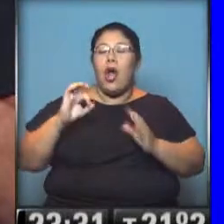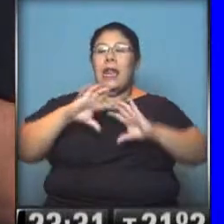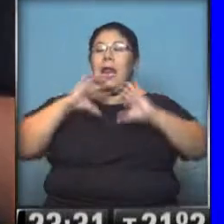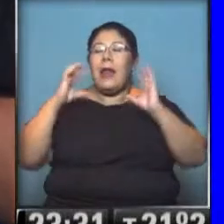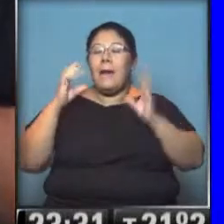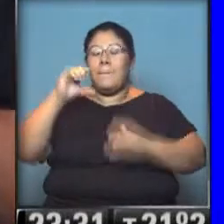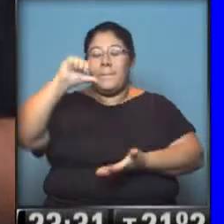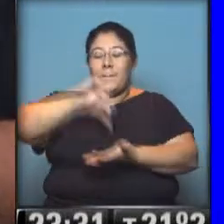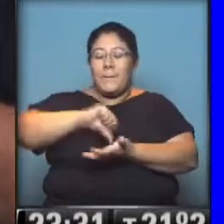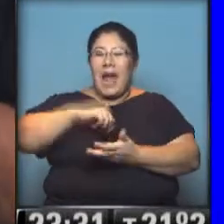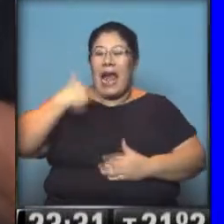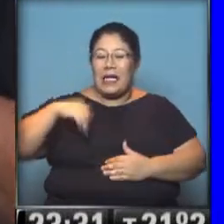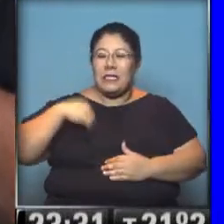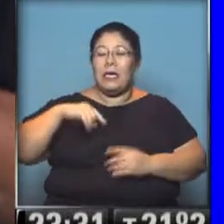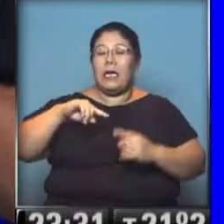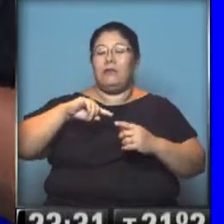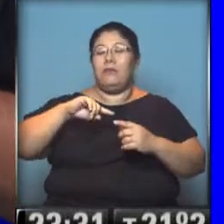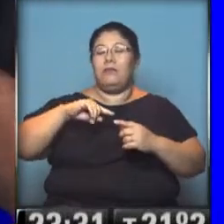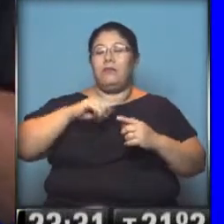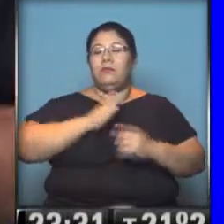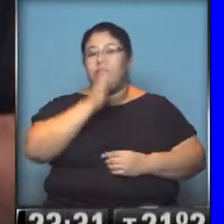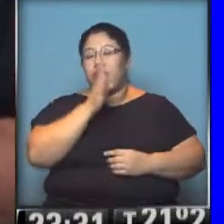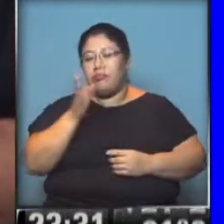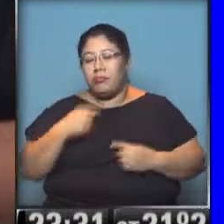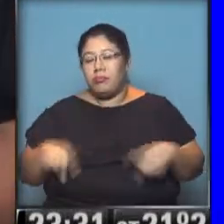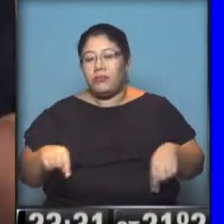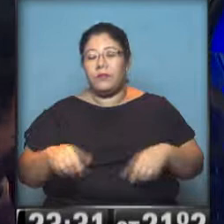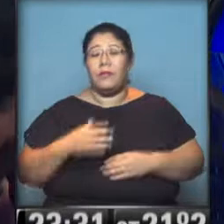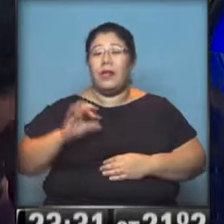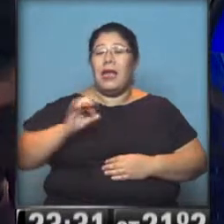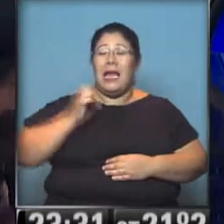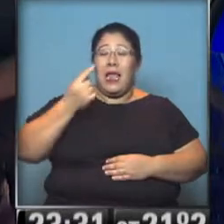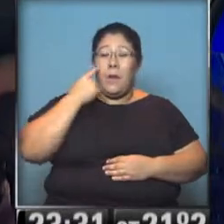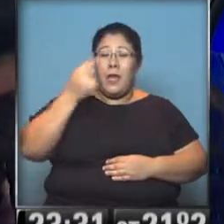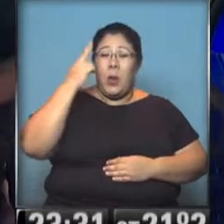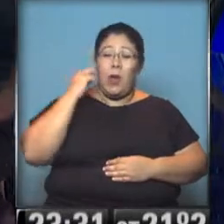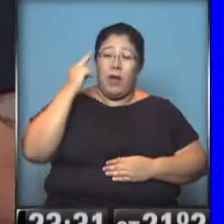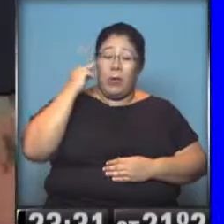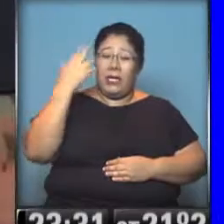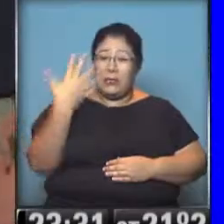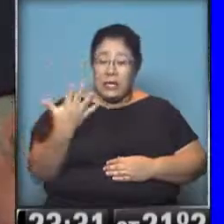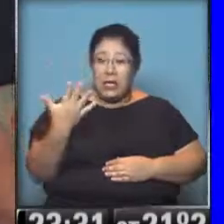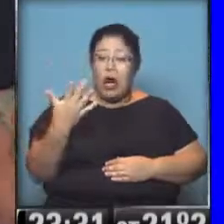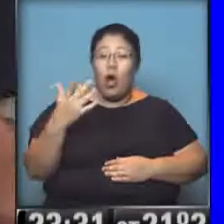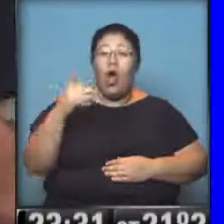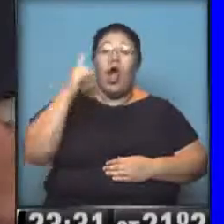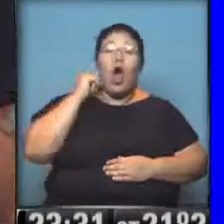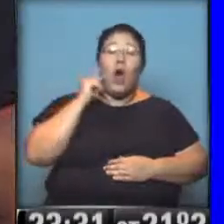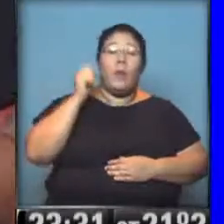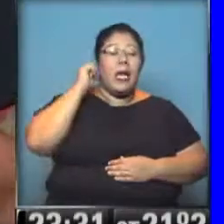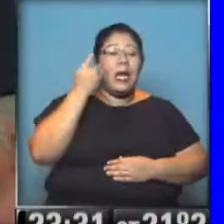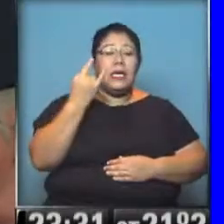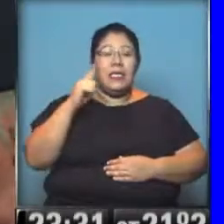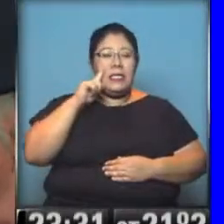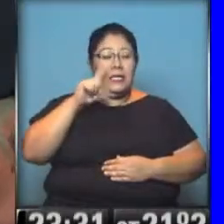En el año 75 Los Redondos todavía no existían como Los Redonditos de Ricota, pero ya Guillermo Bellinson empieza a filmar